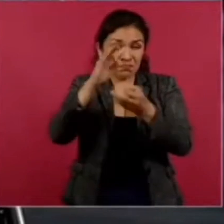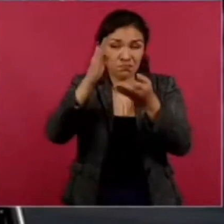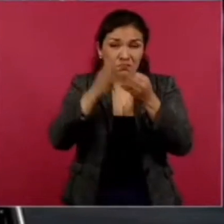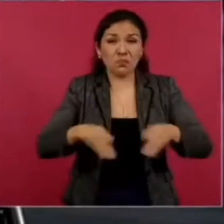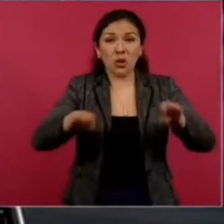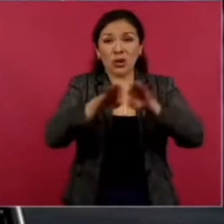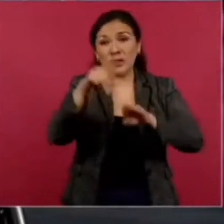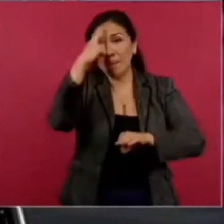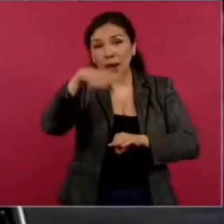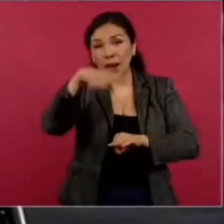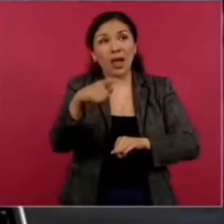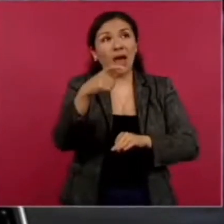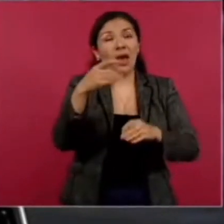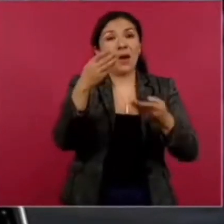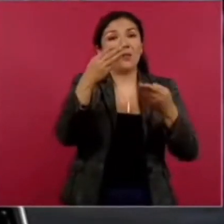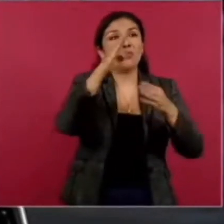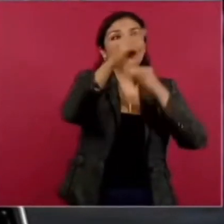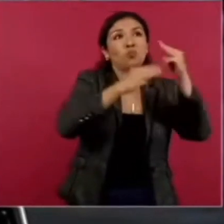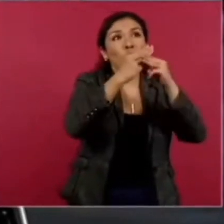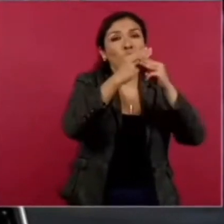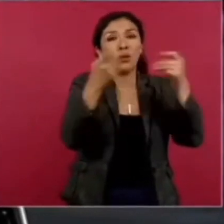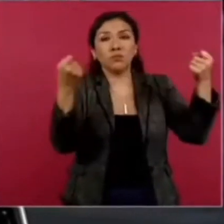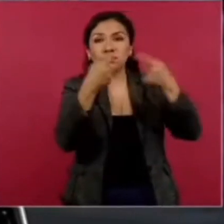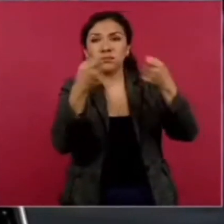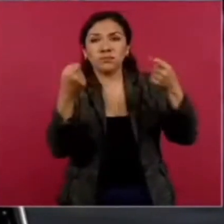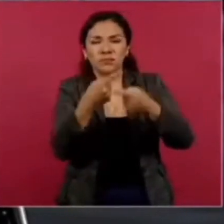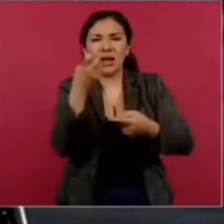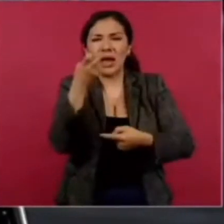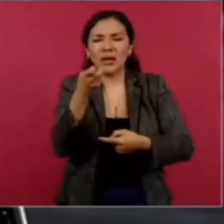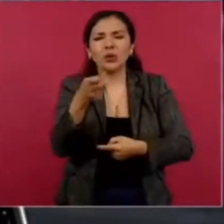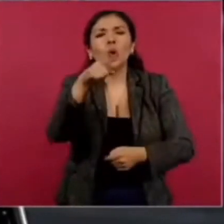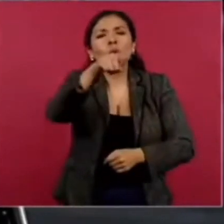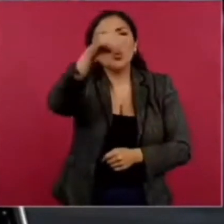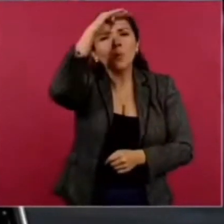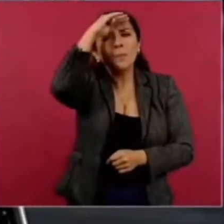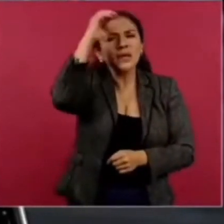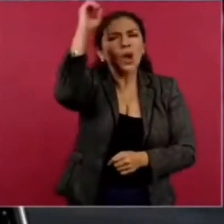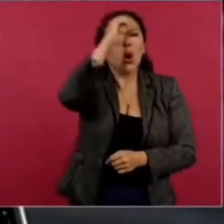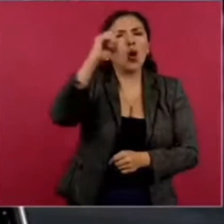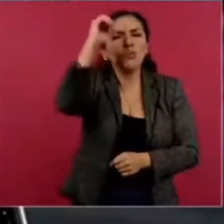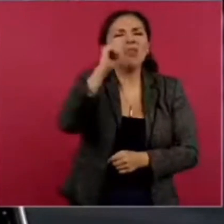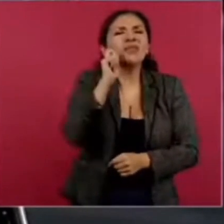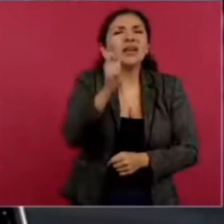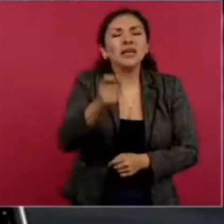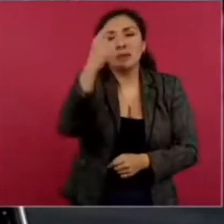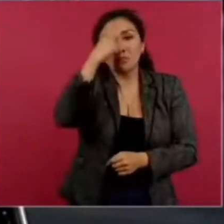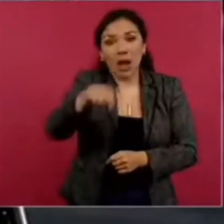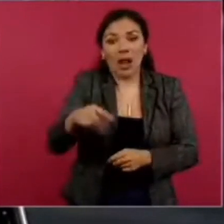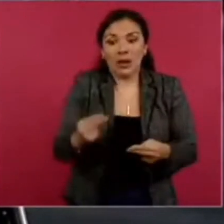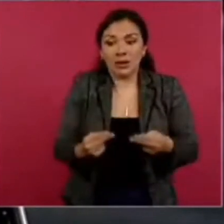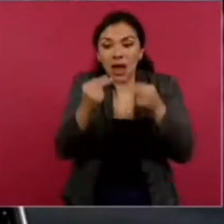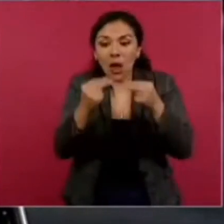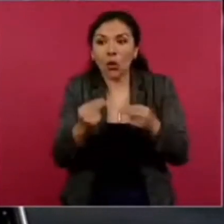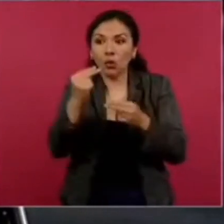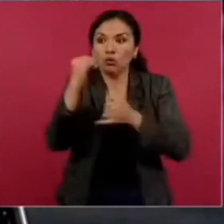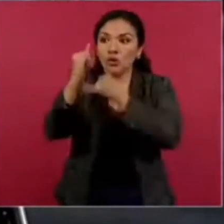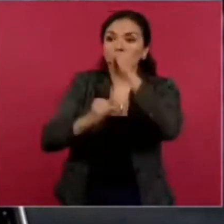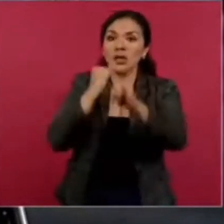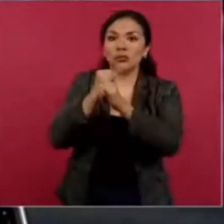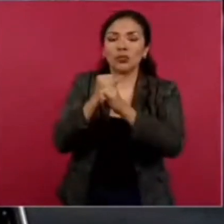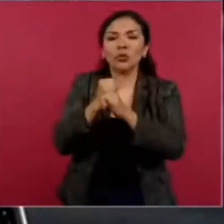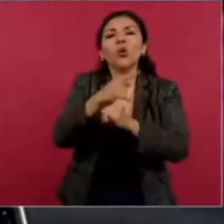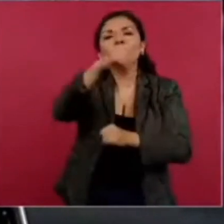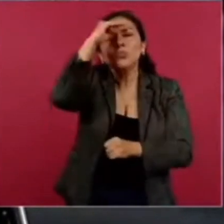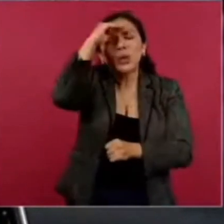transacciones internacionales. ¿Qué opina del impacto que podría tener en el comercio internacional y en particular para México, dada su